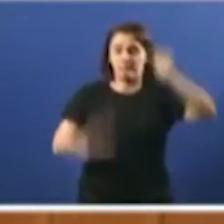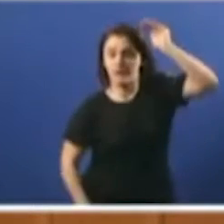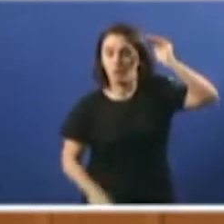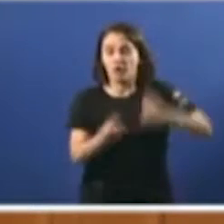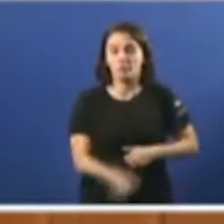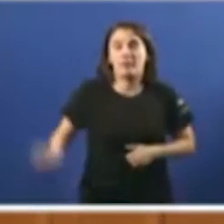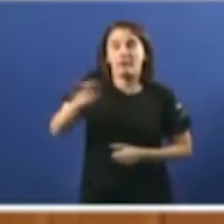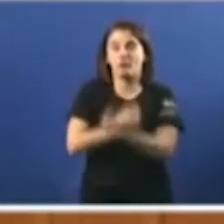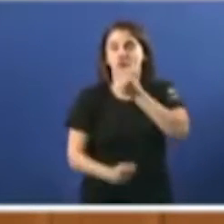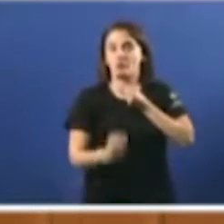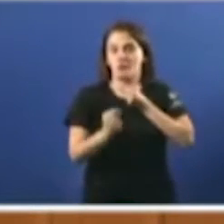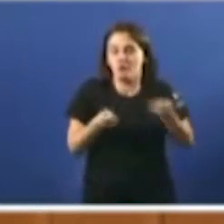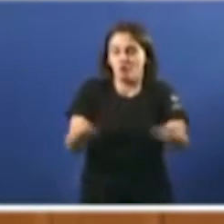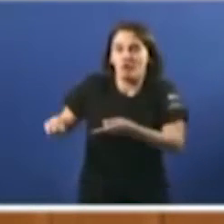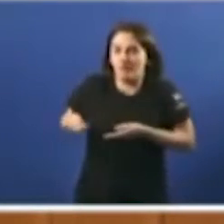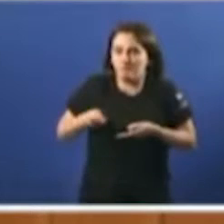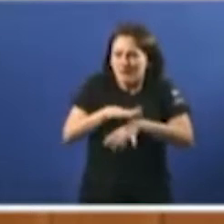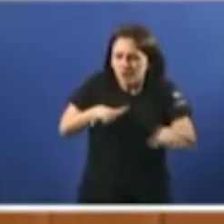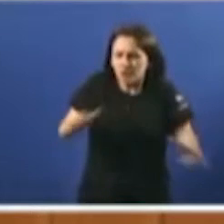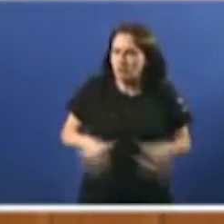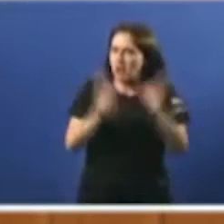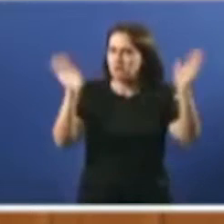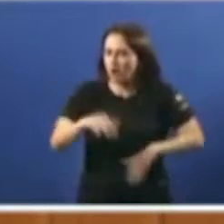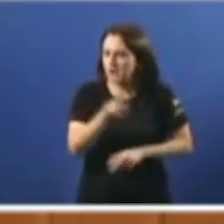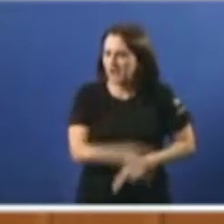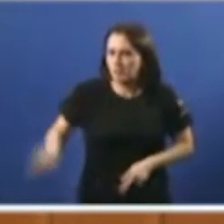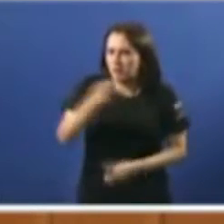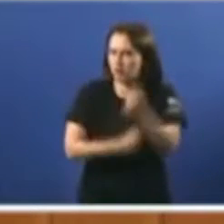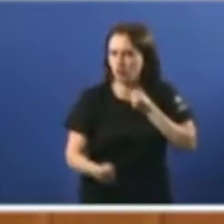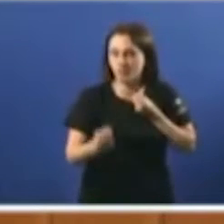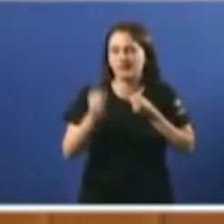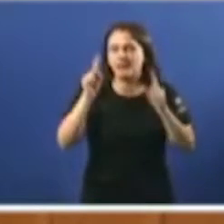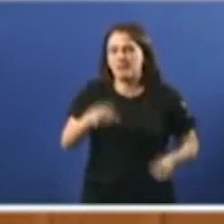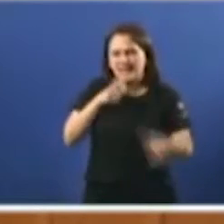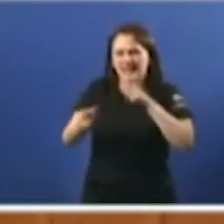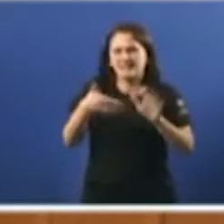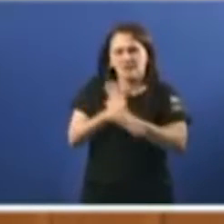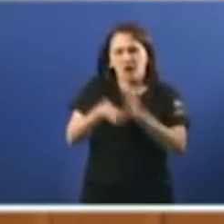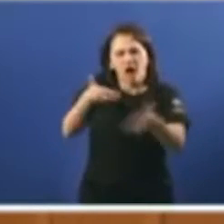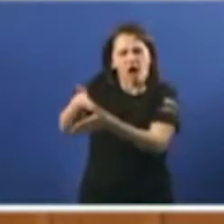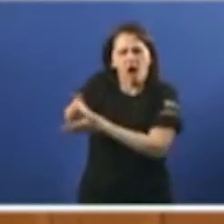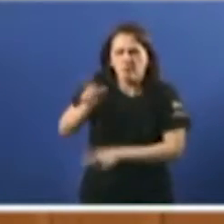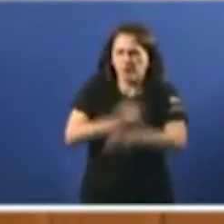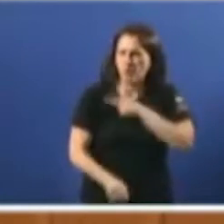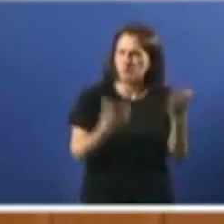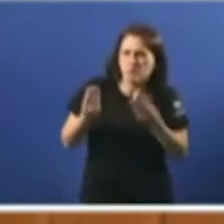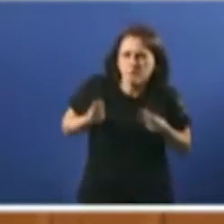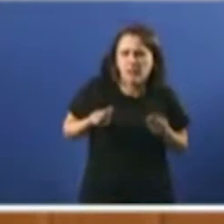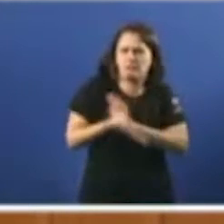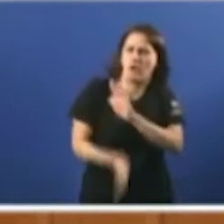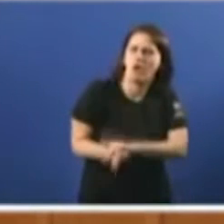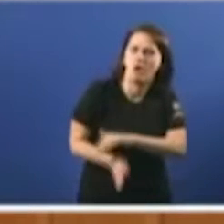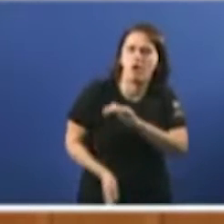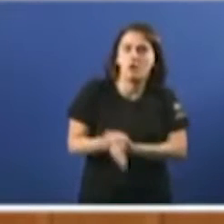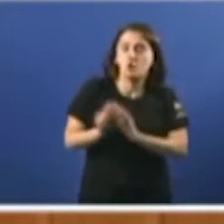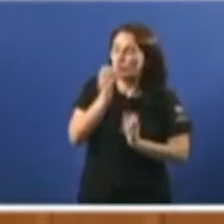economía non está chegando a maioría social. Por outra banda, as queixas evidencian que as trabas burocráticas persisten. O informe